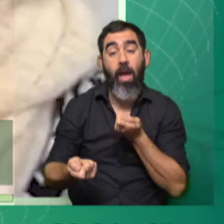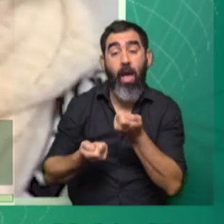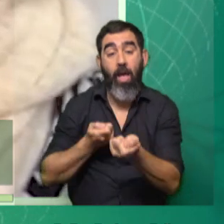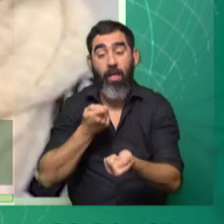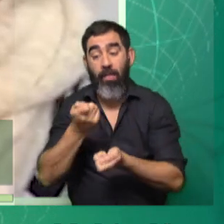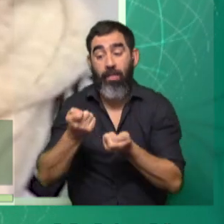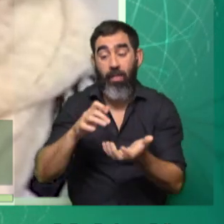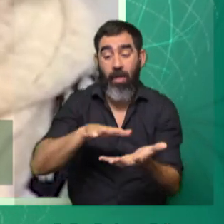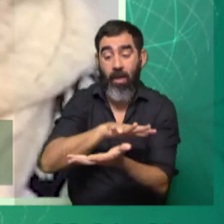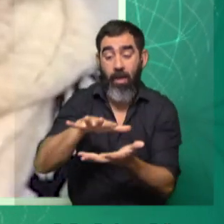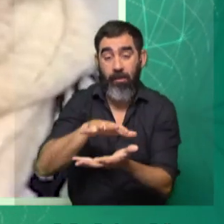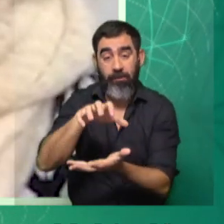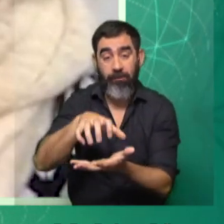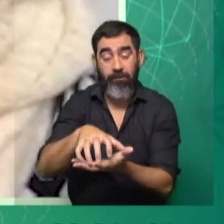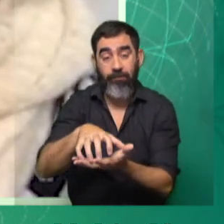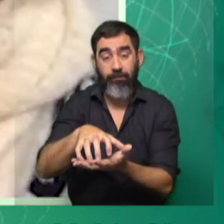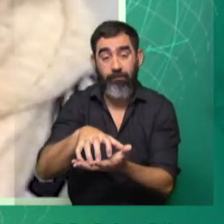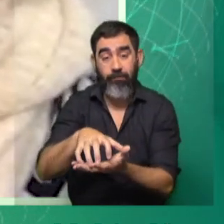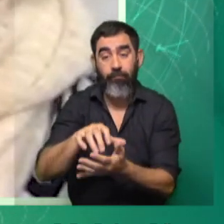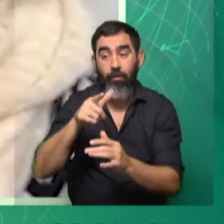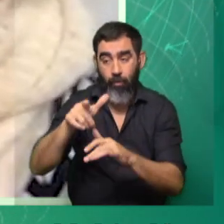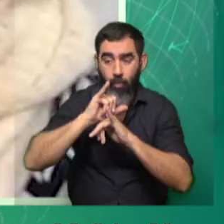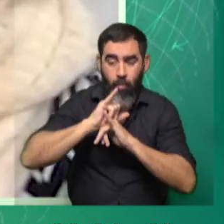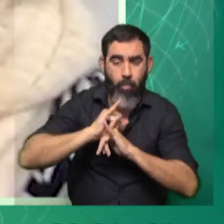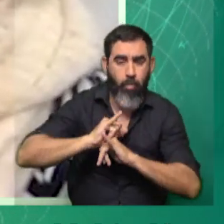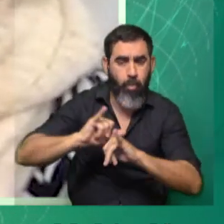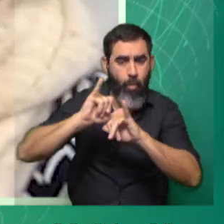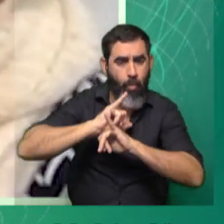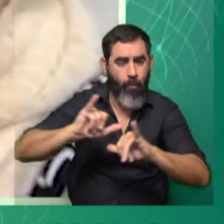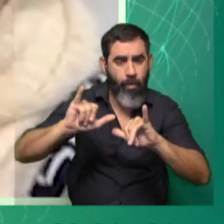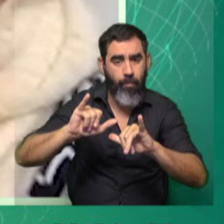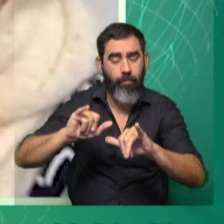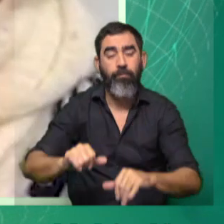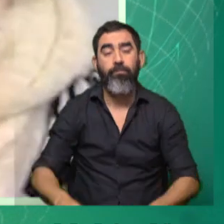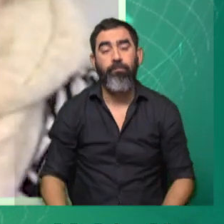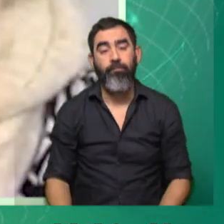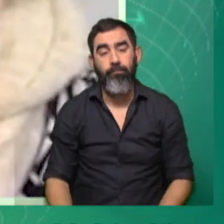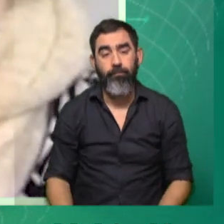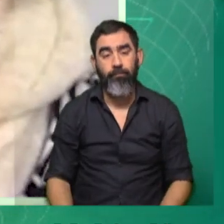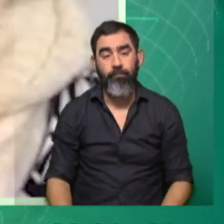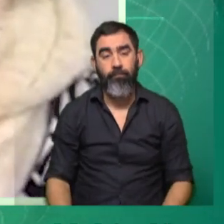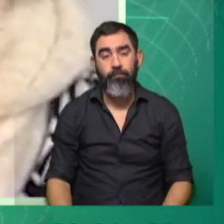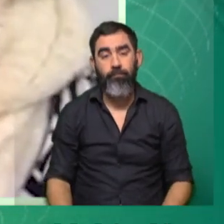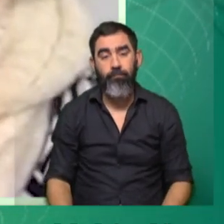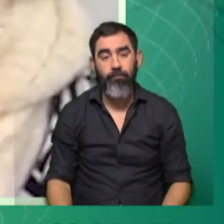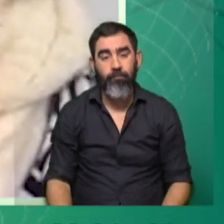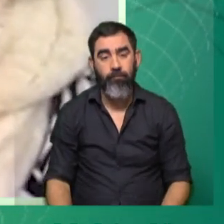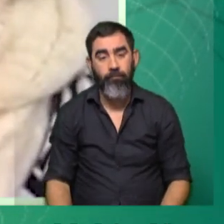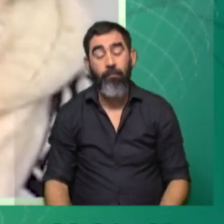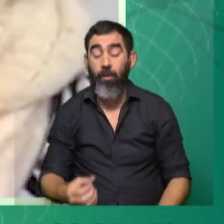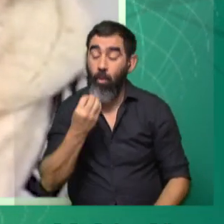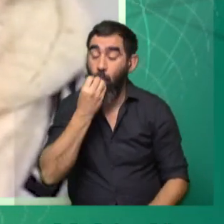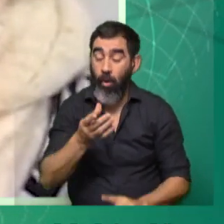espacio de danza lo promovemos, lo potenciamos y es... es